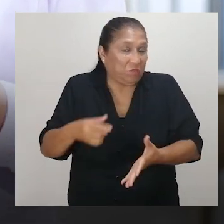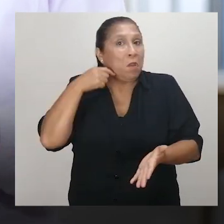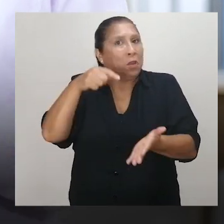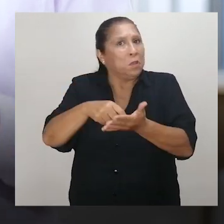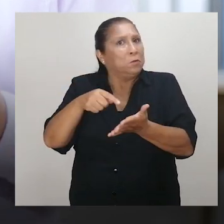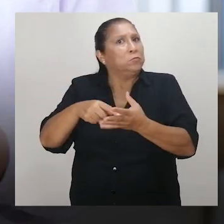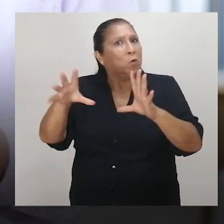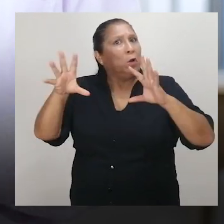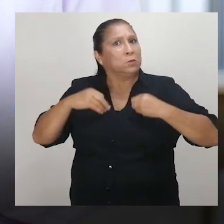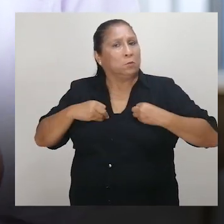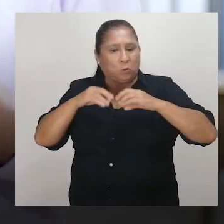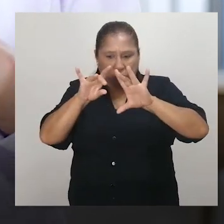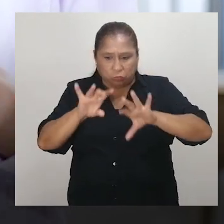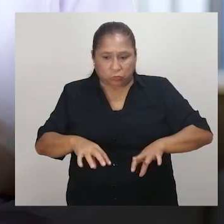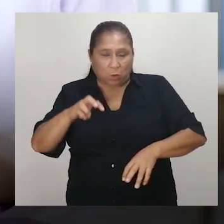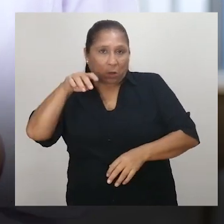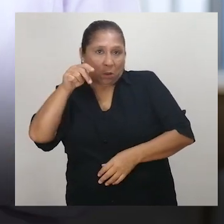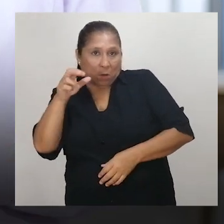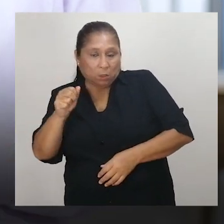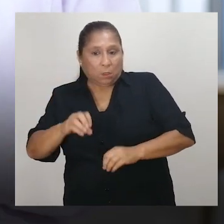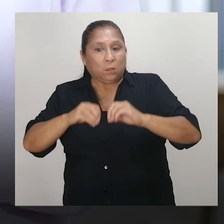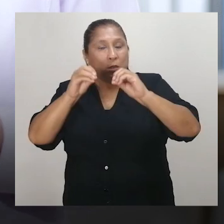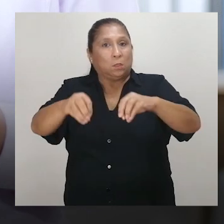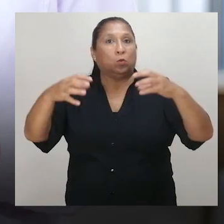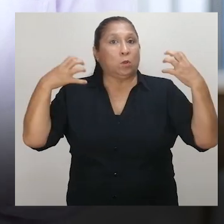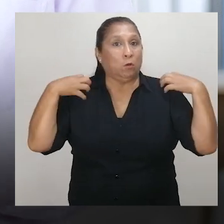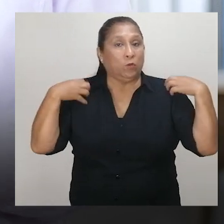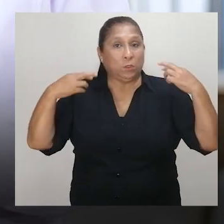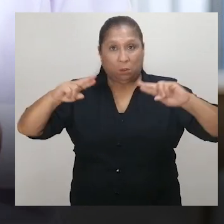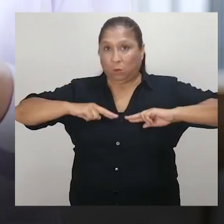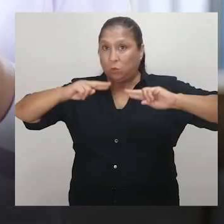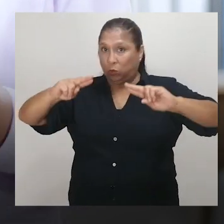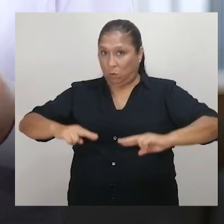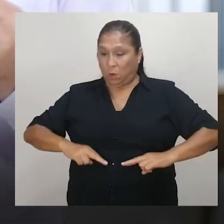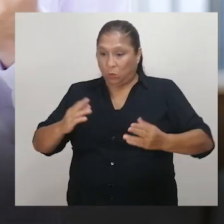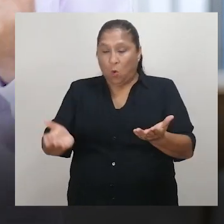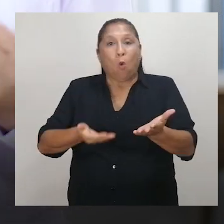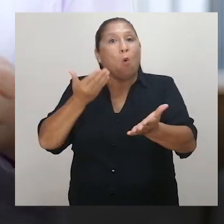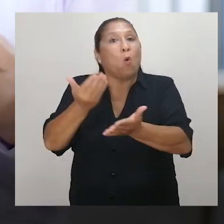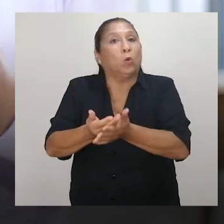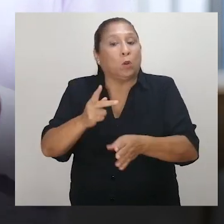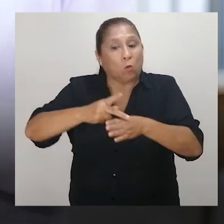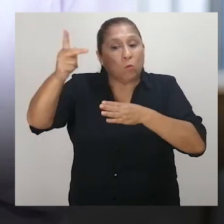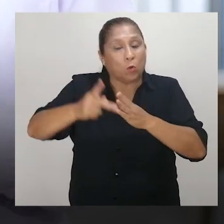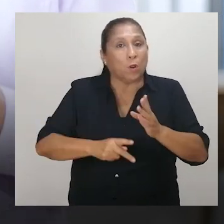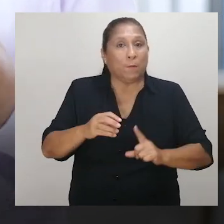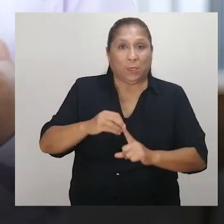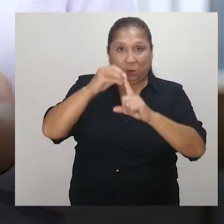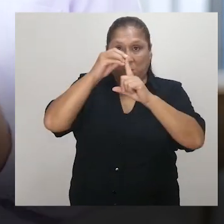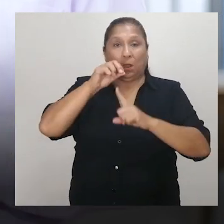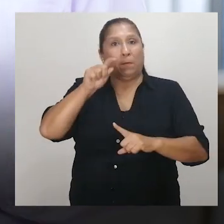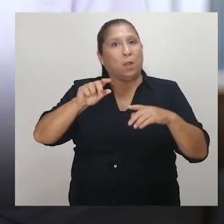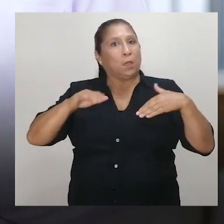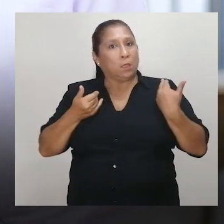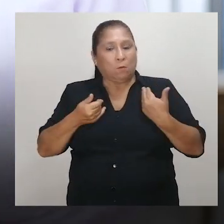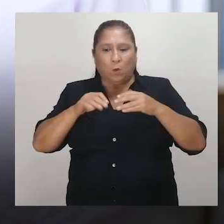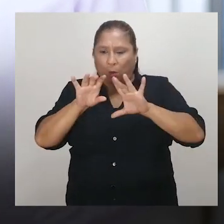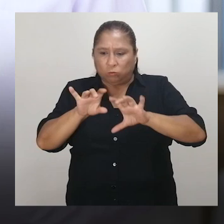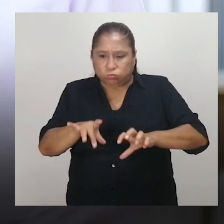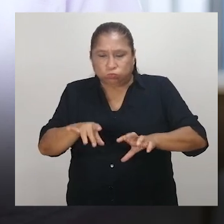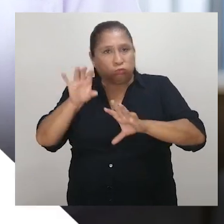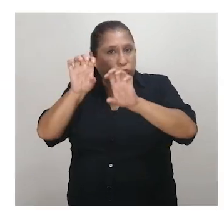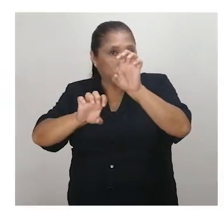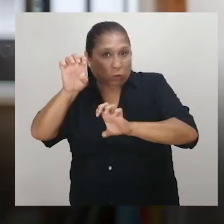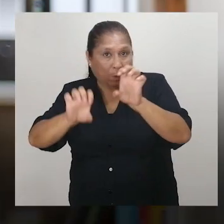esto accedió a la solicitud de Marta disponiendo que la Oficina de Recursos Humanos otorgue un software especializado para que pueda rendir su